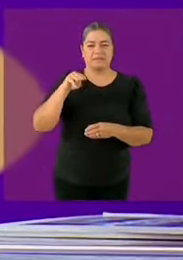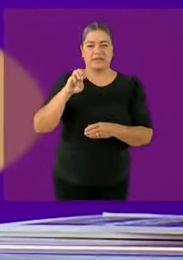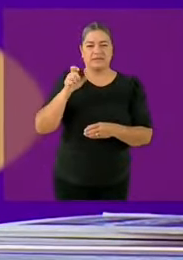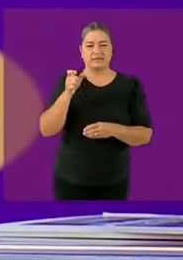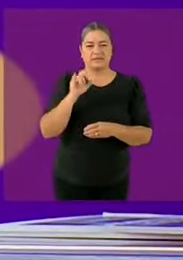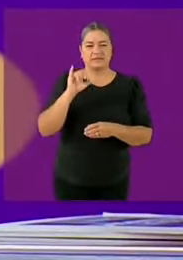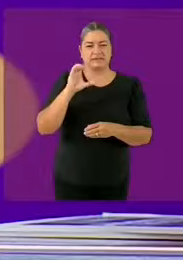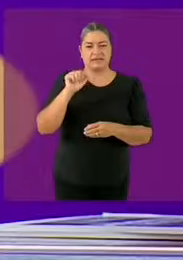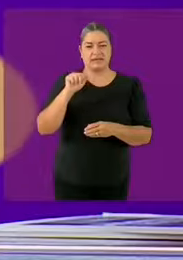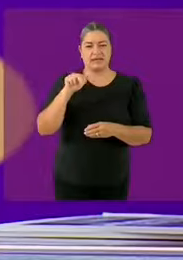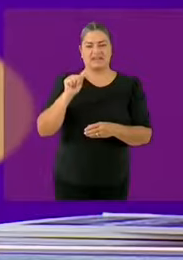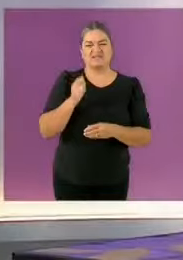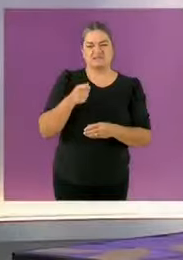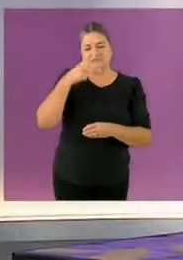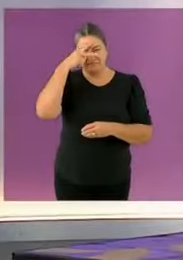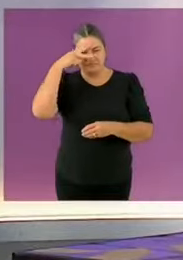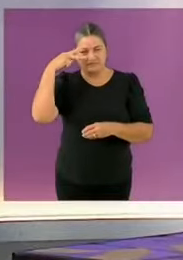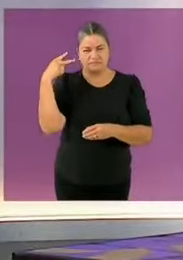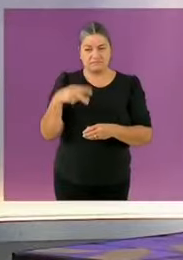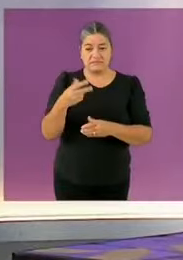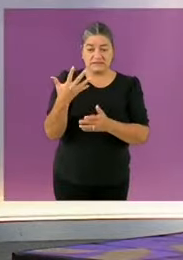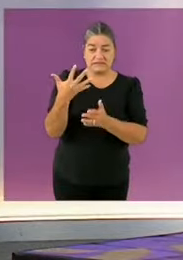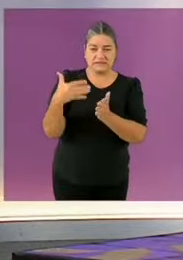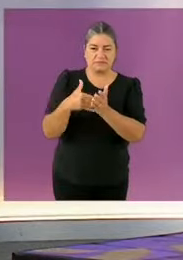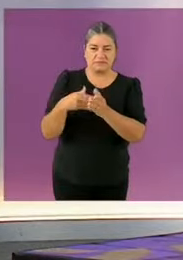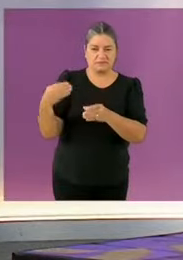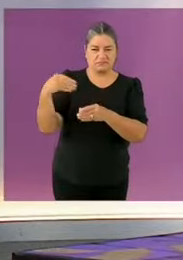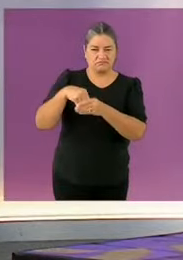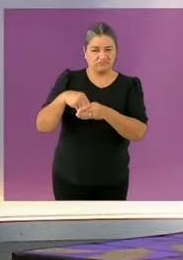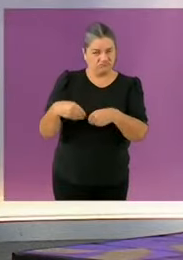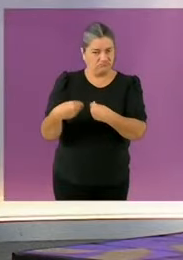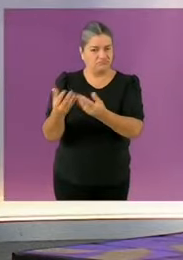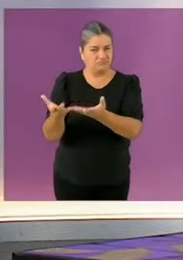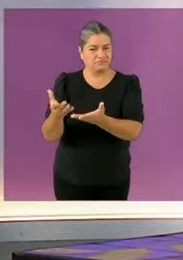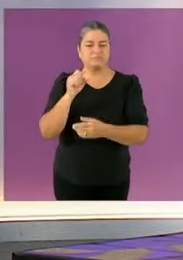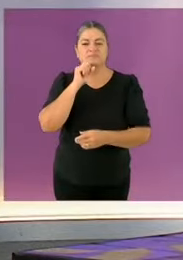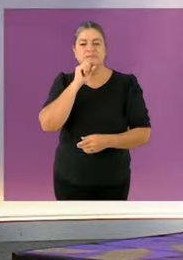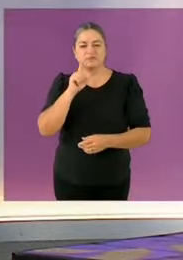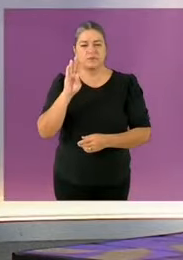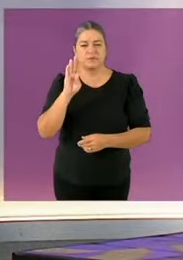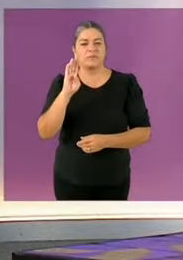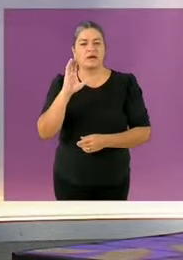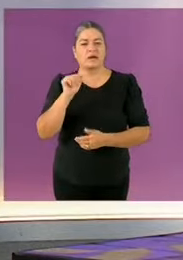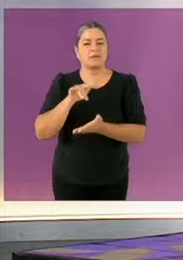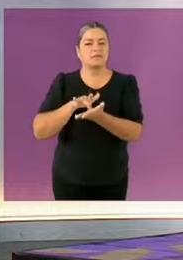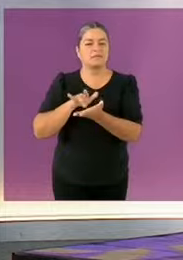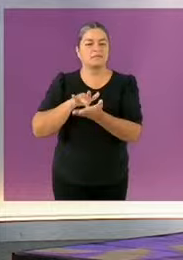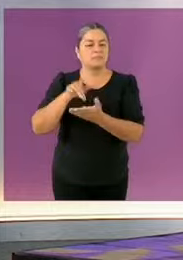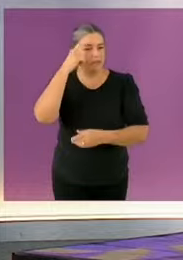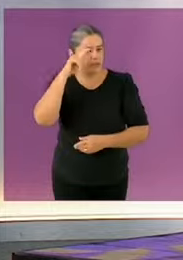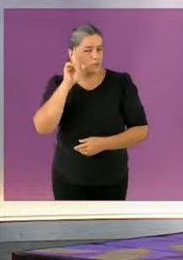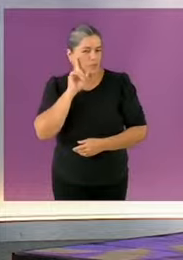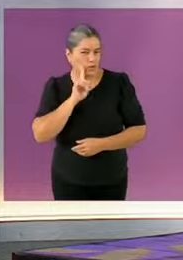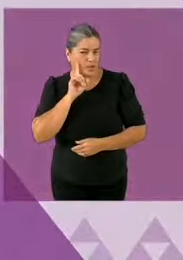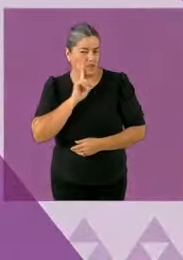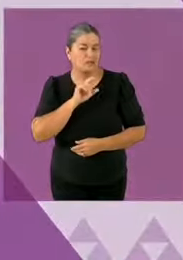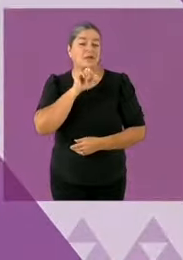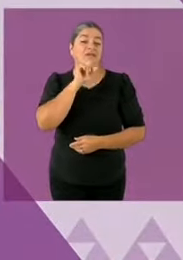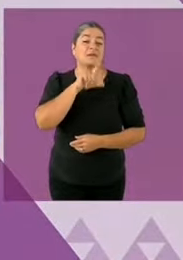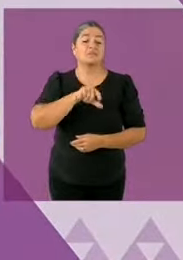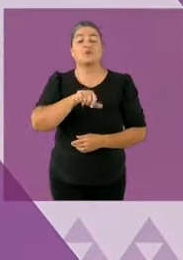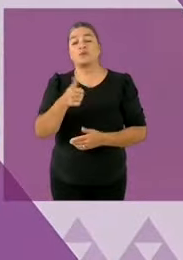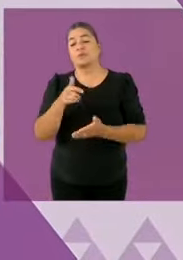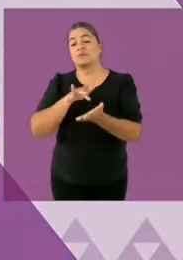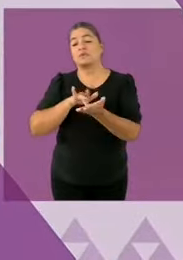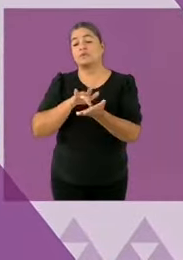junto con la beca a las mujeres y también el apoyo para la alimentación en personas de pobreza extrema o sea voy a